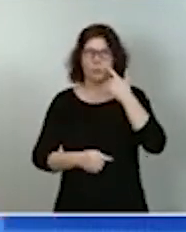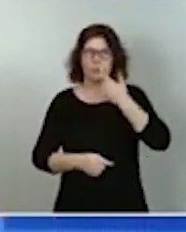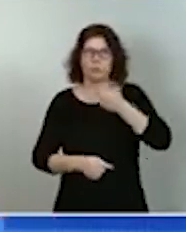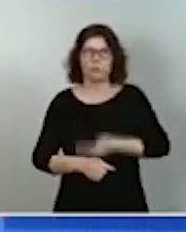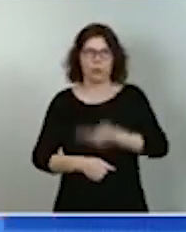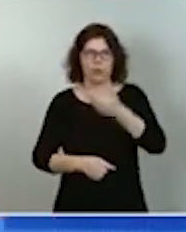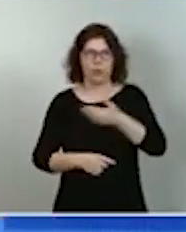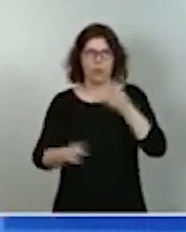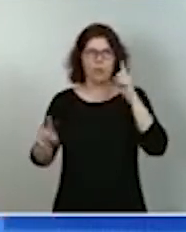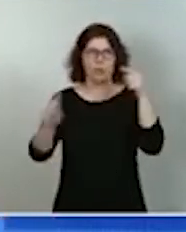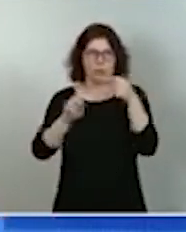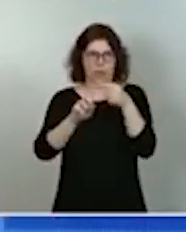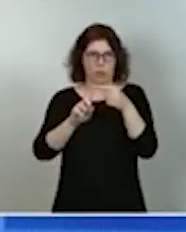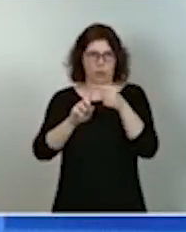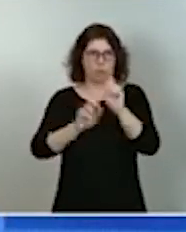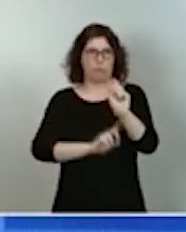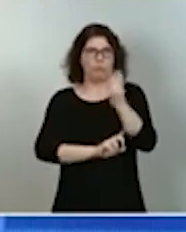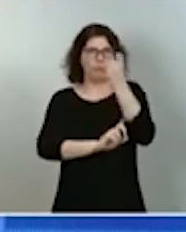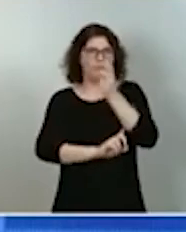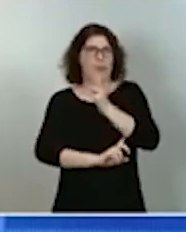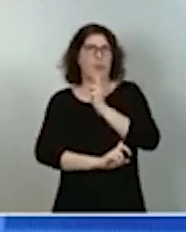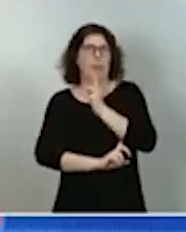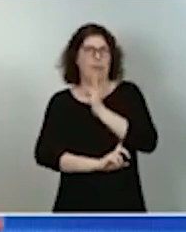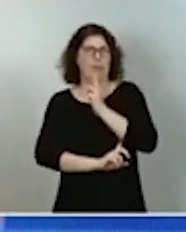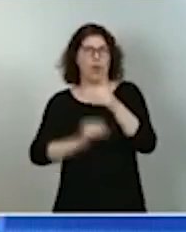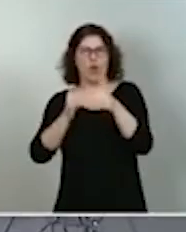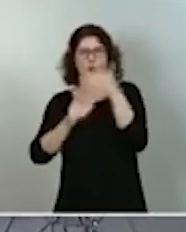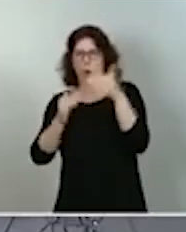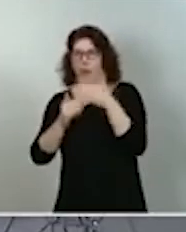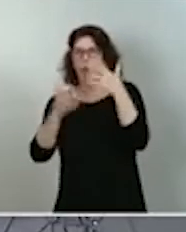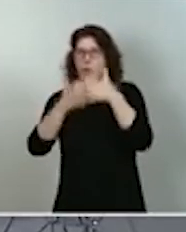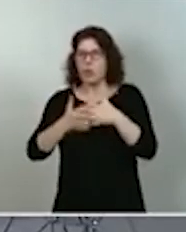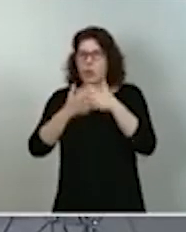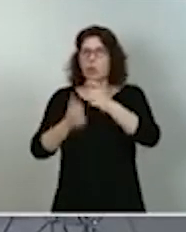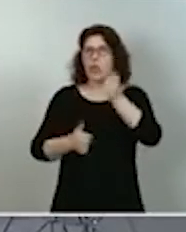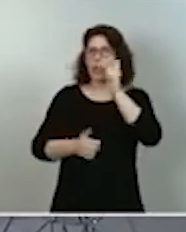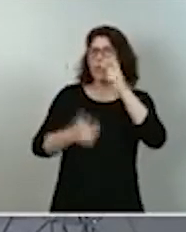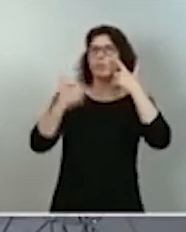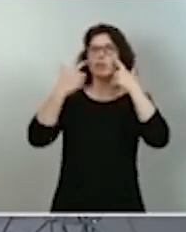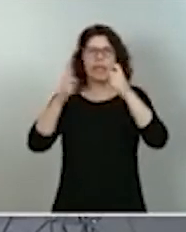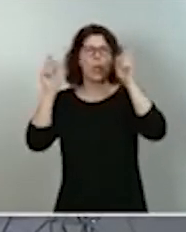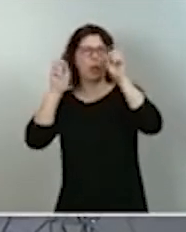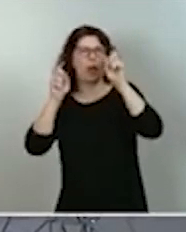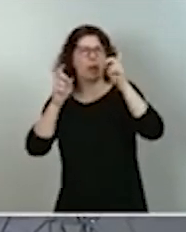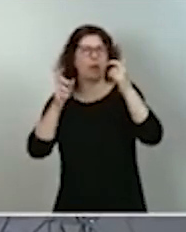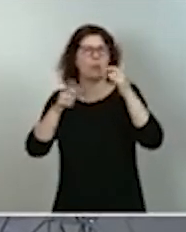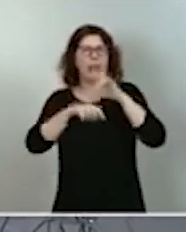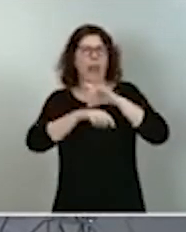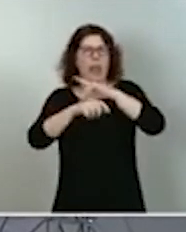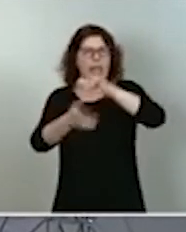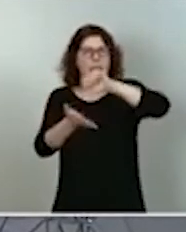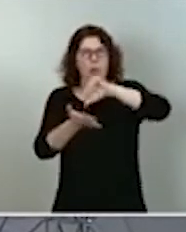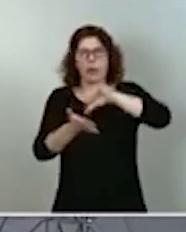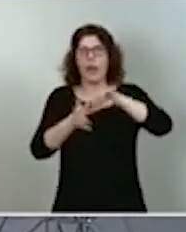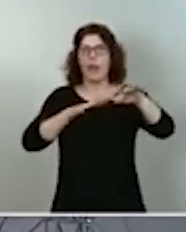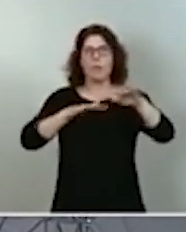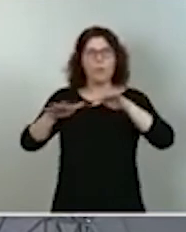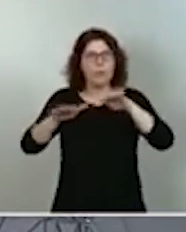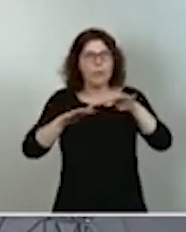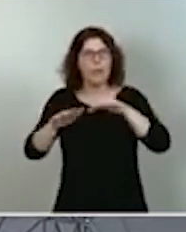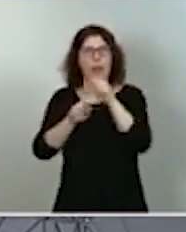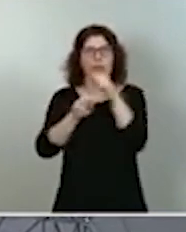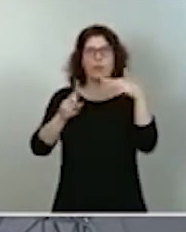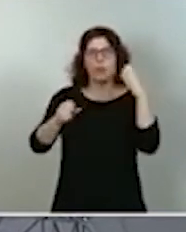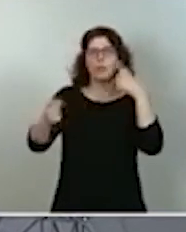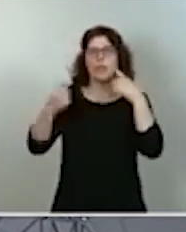prisma verde, como la innovación o la industria, el turismo, la salud o la educación, la agenda urbana, la movilidad, los foros de energía, agua,